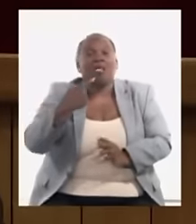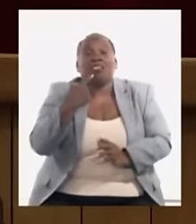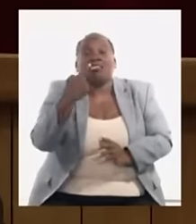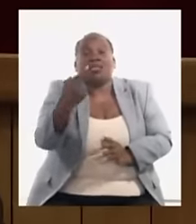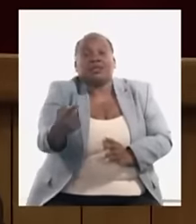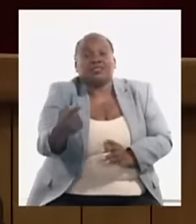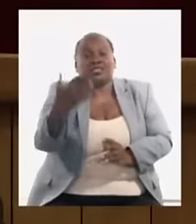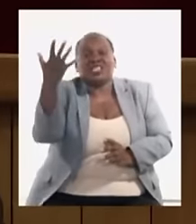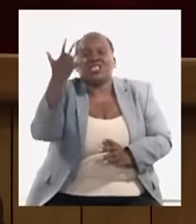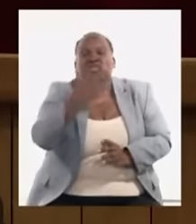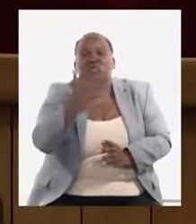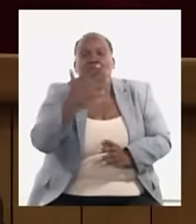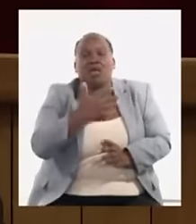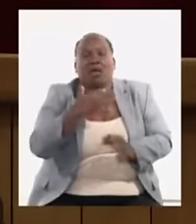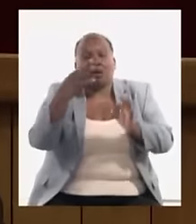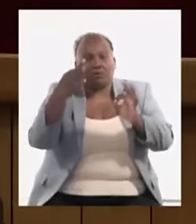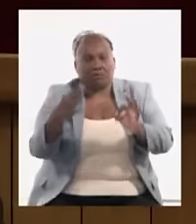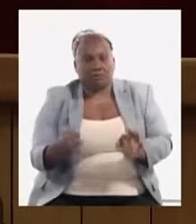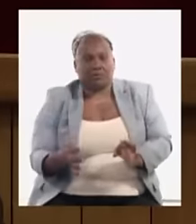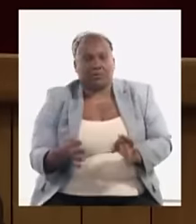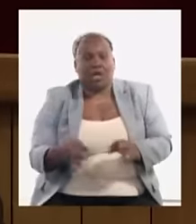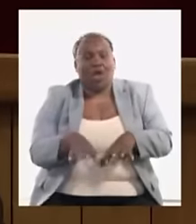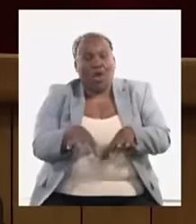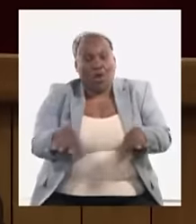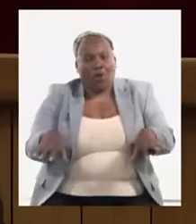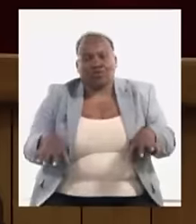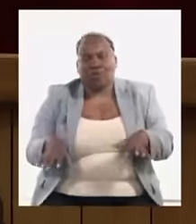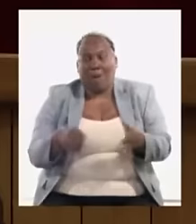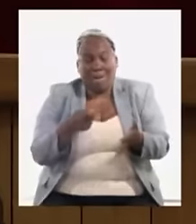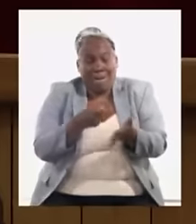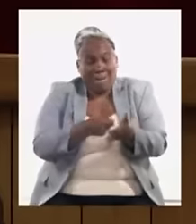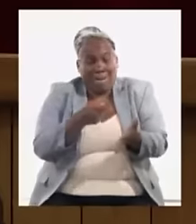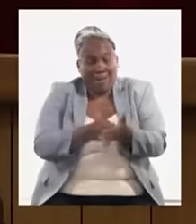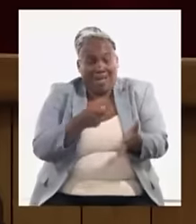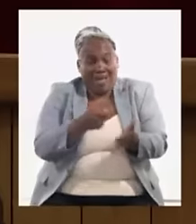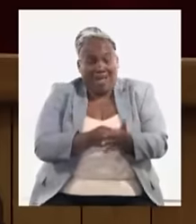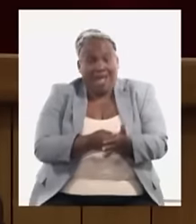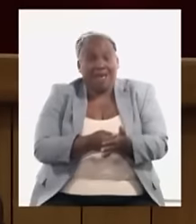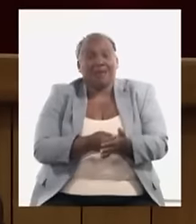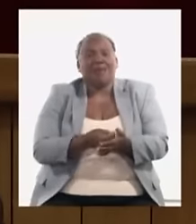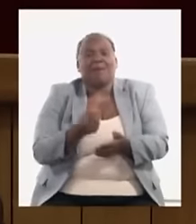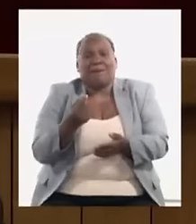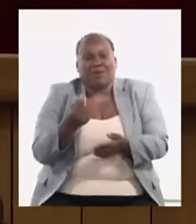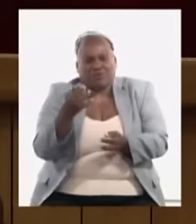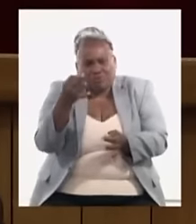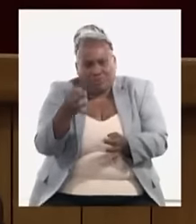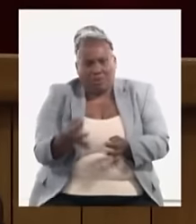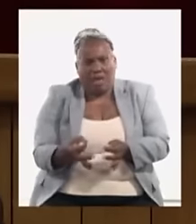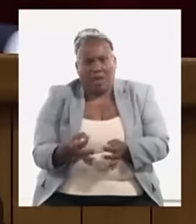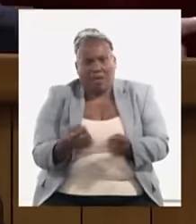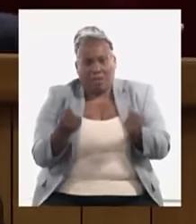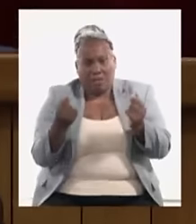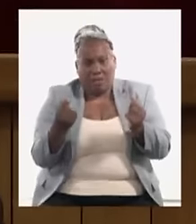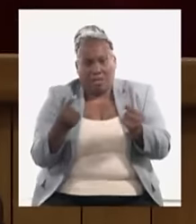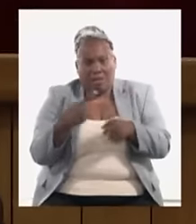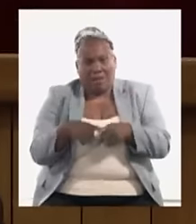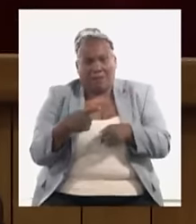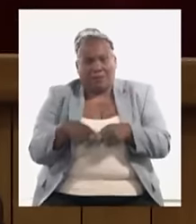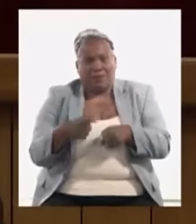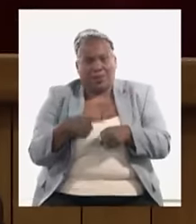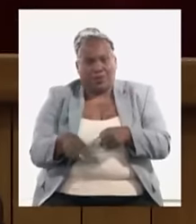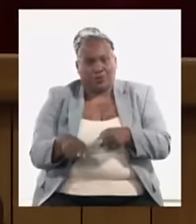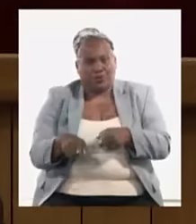realmente están en condiciones de pagar el precio real que cuesta los productos de la canasta para seguir